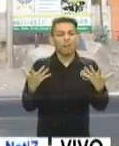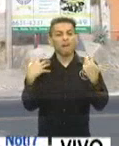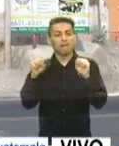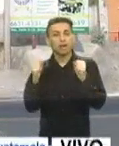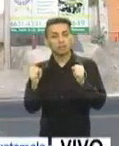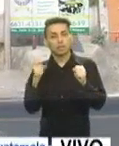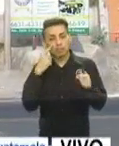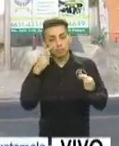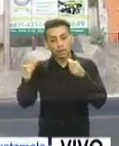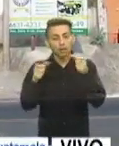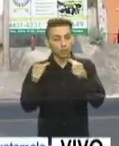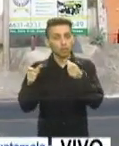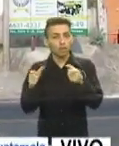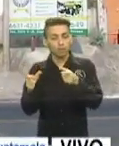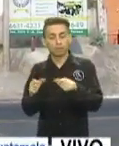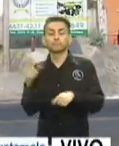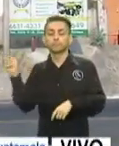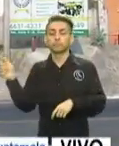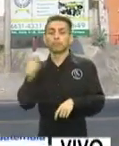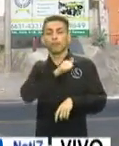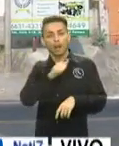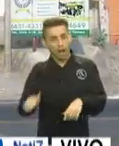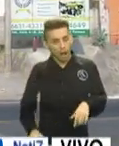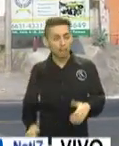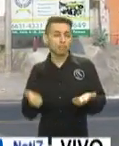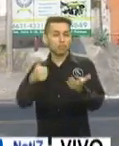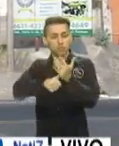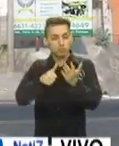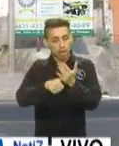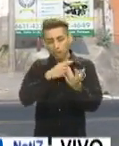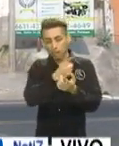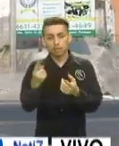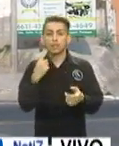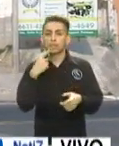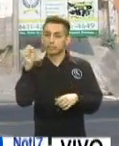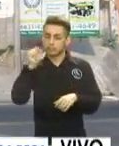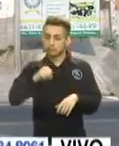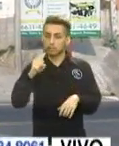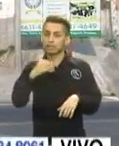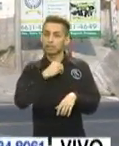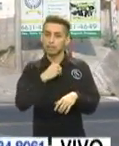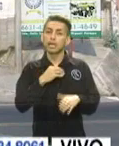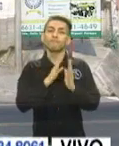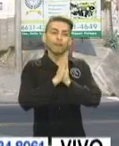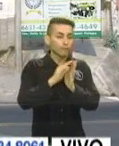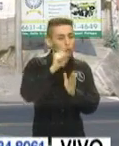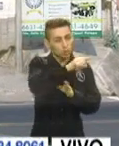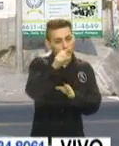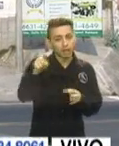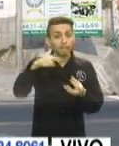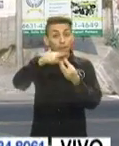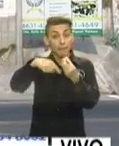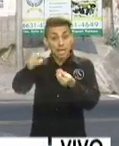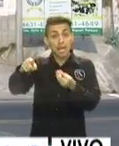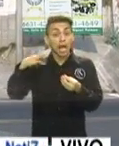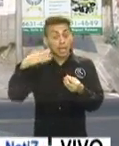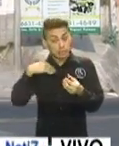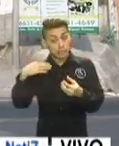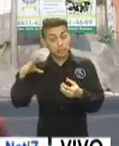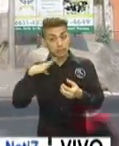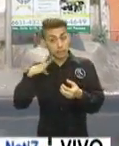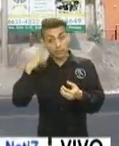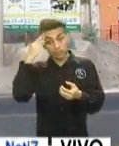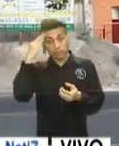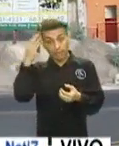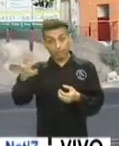de esta municipalidad que se espera el apoyo también de las familias de los pacientes que dieron positivo para mantener